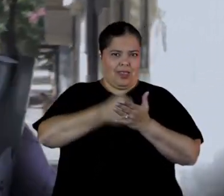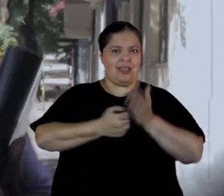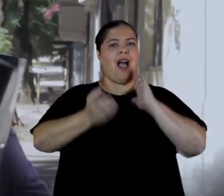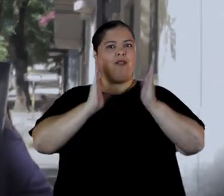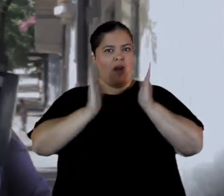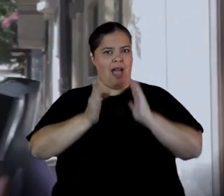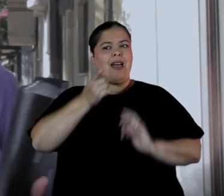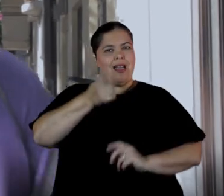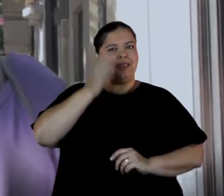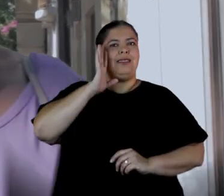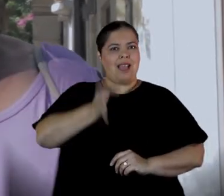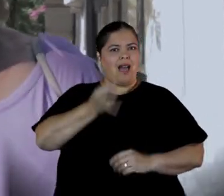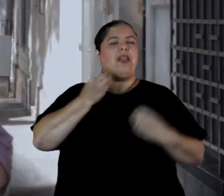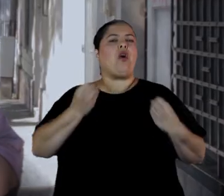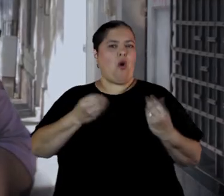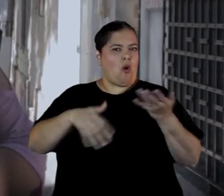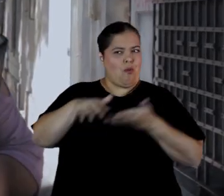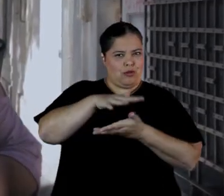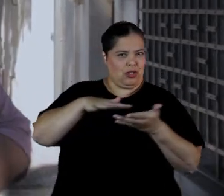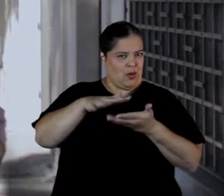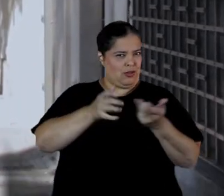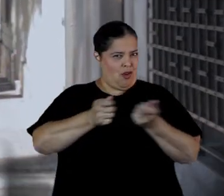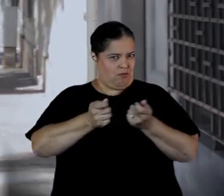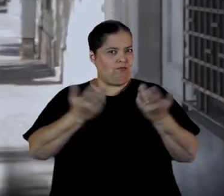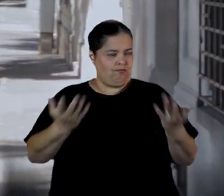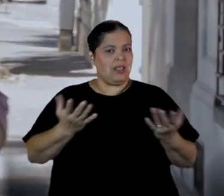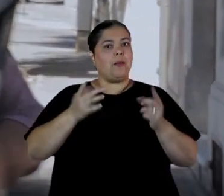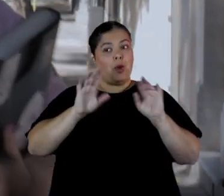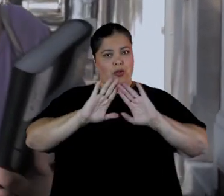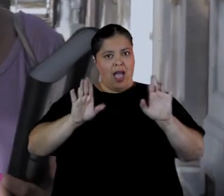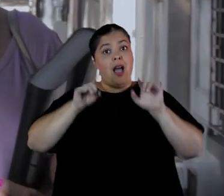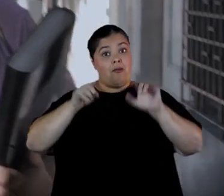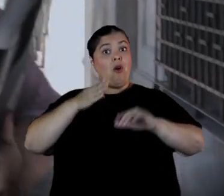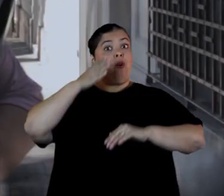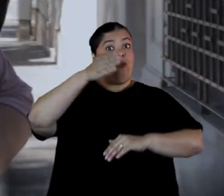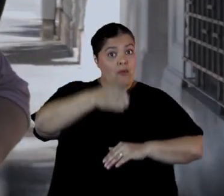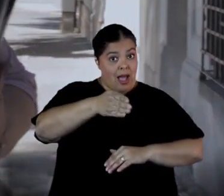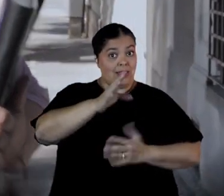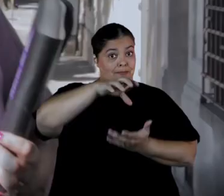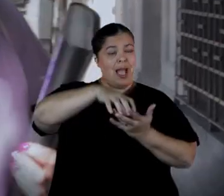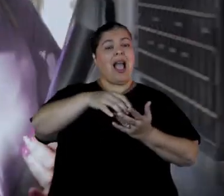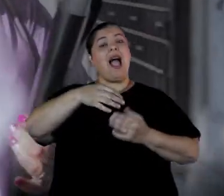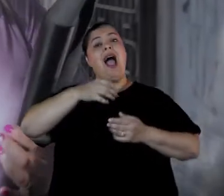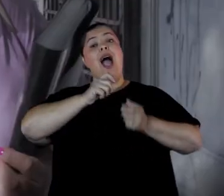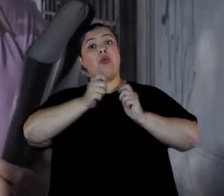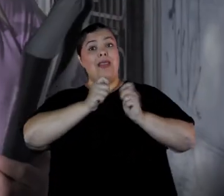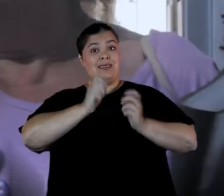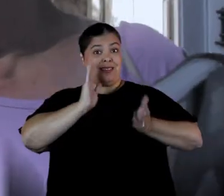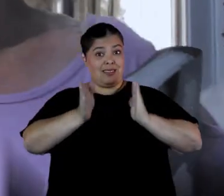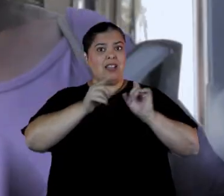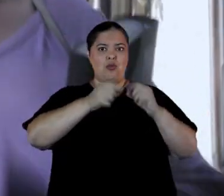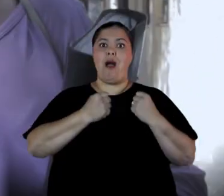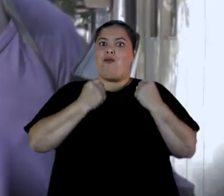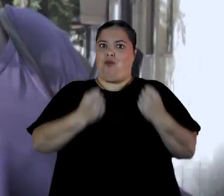cómo manejar todas estas situaciones? Bueno, cosa de que vos cuando vayas y te presentes, en la audiencia, puedes estar más fuerte,